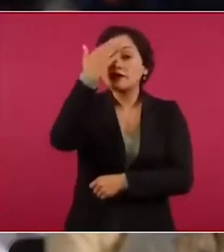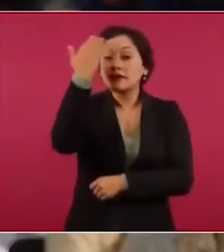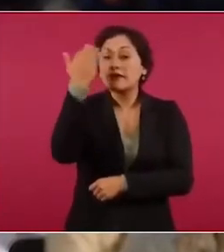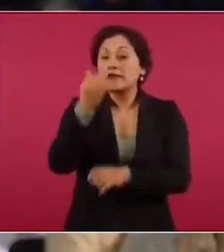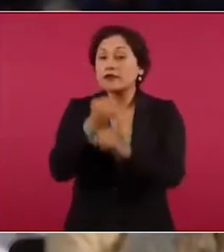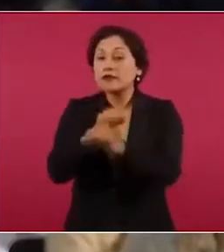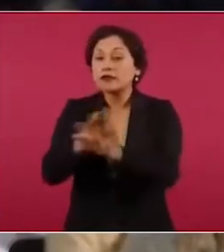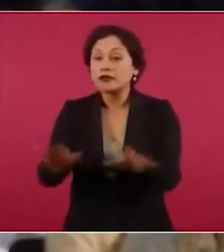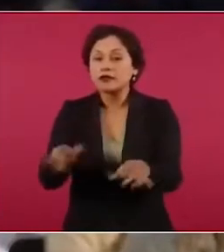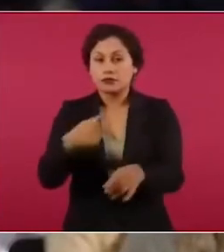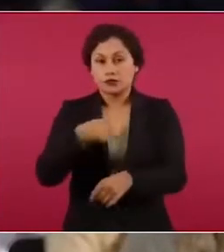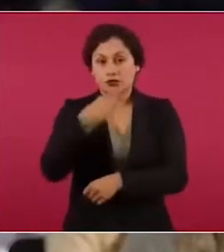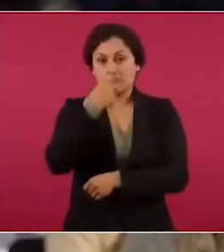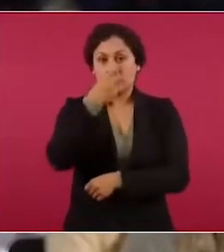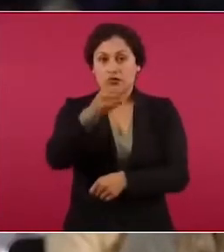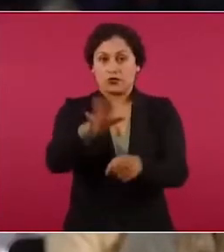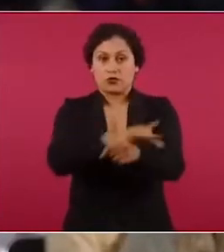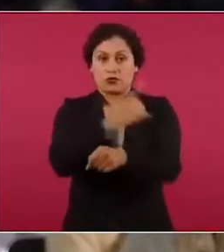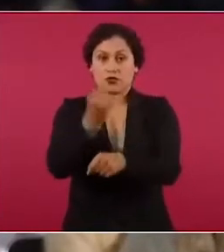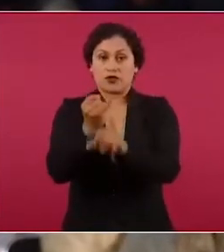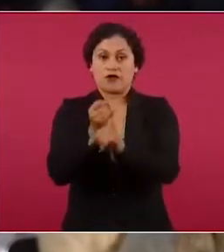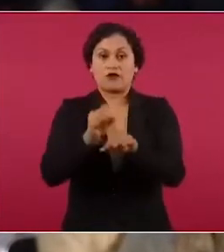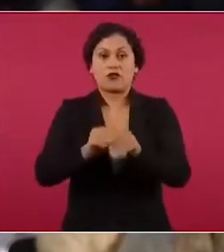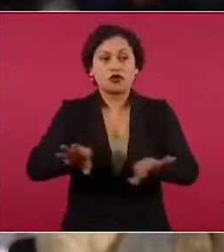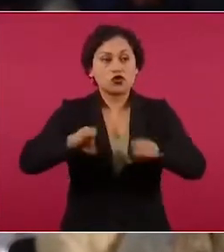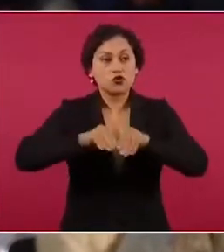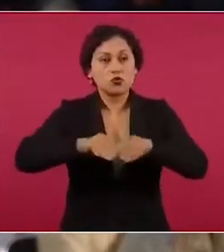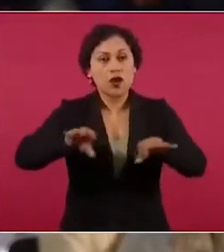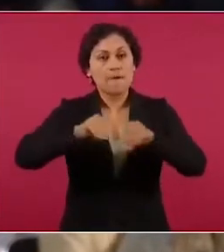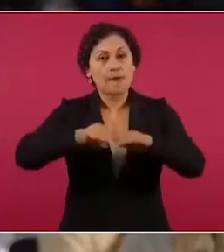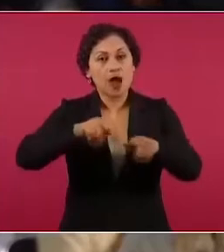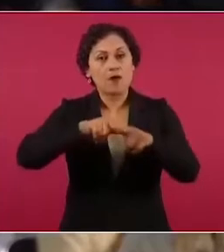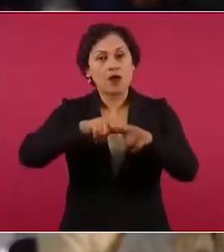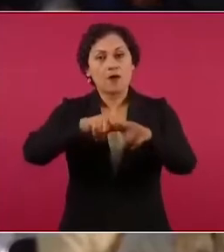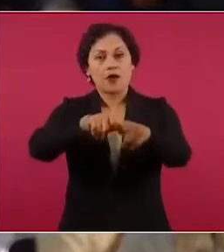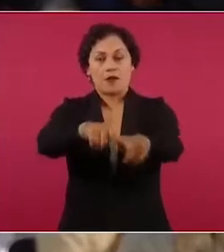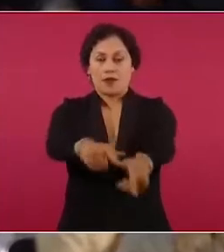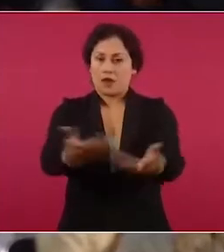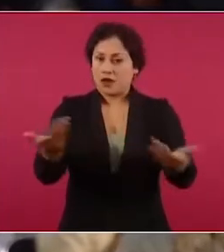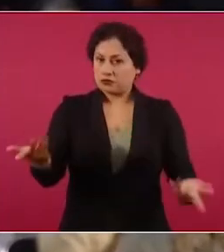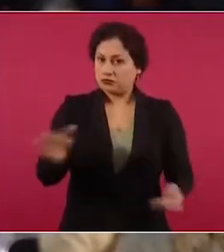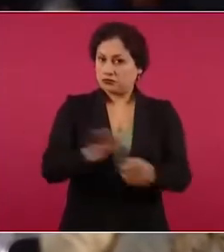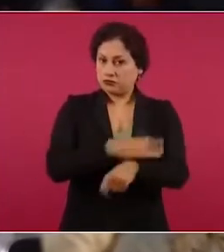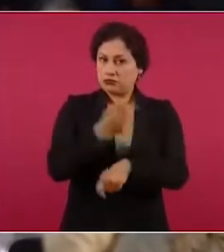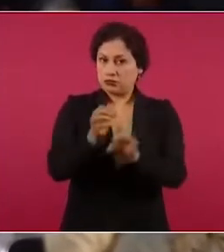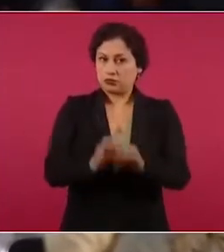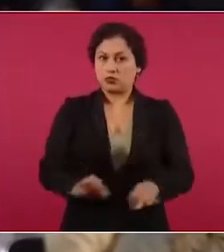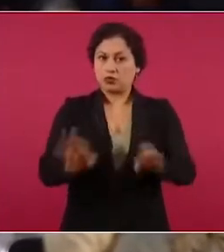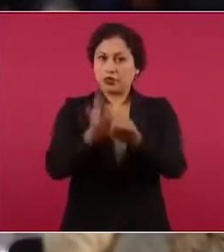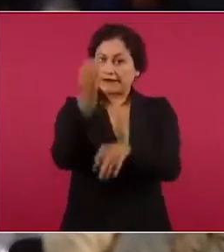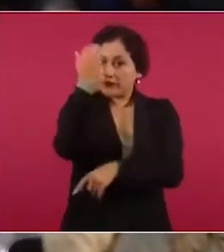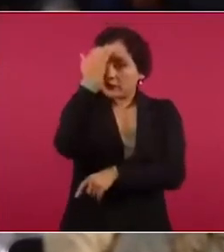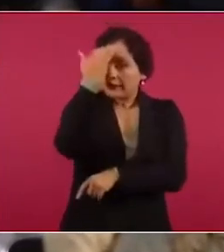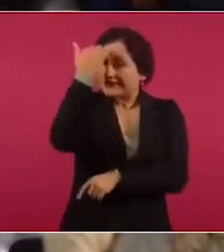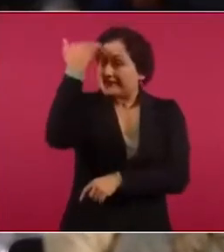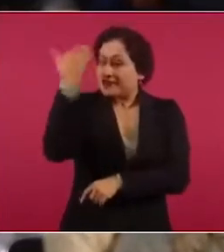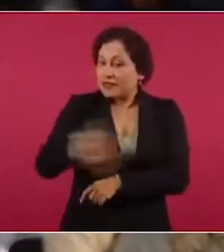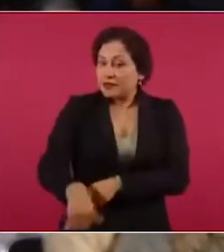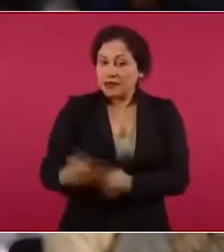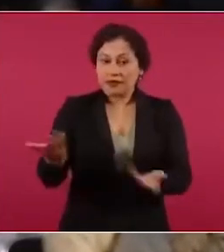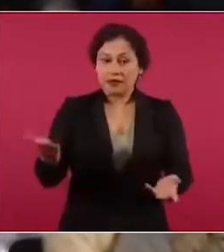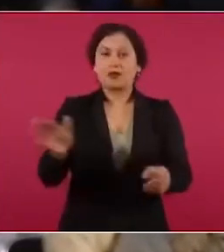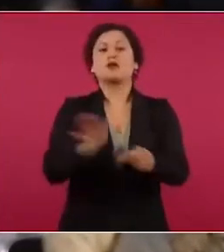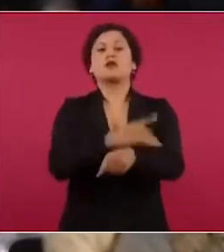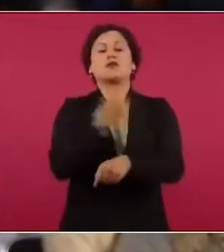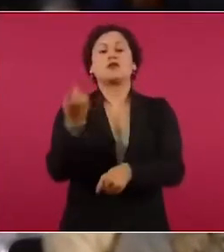porque el bloque de información continúa, señor presidente. Entonces es muy importante también conocer que por qué no se